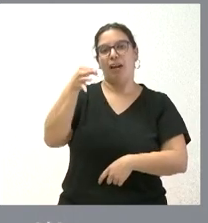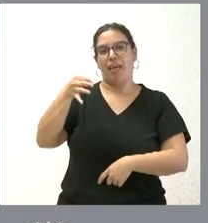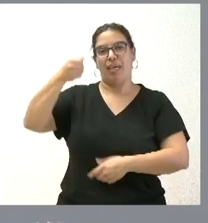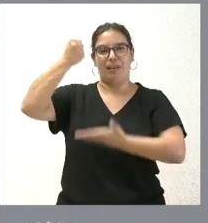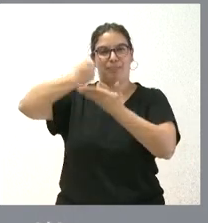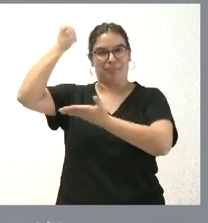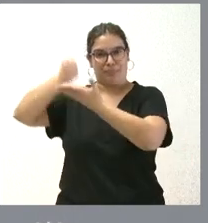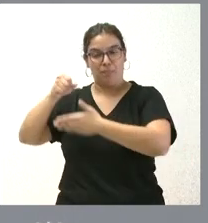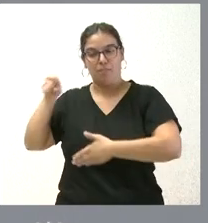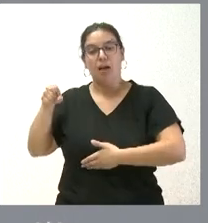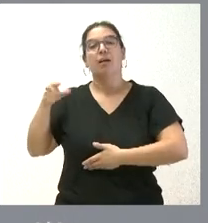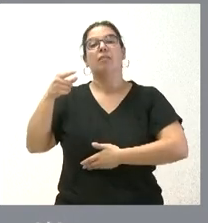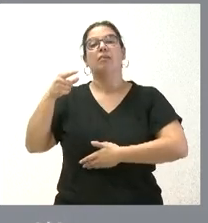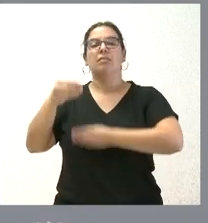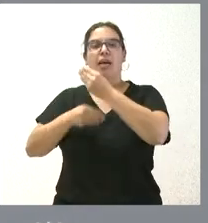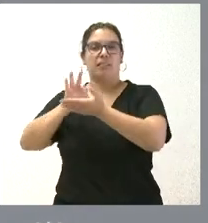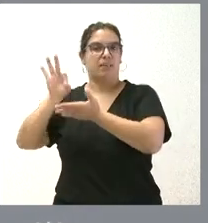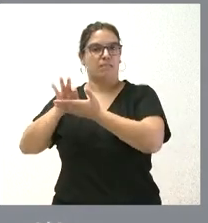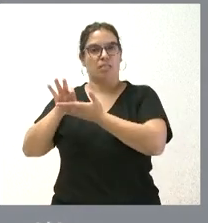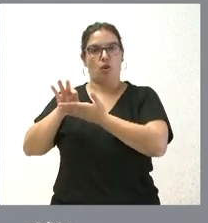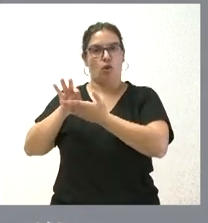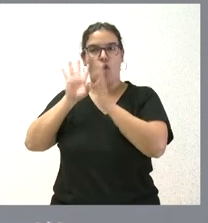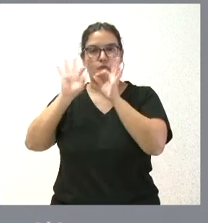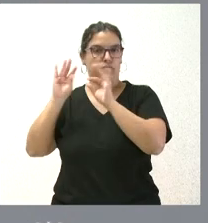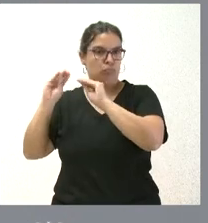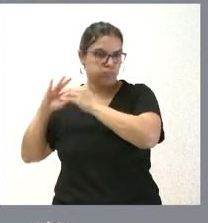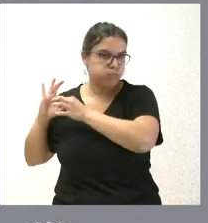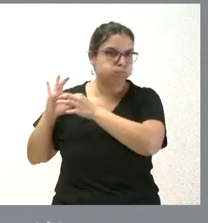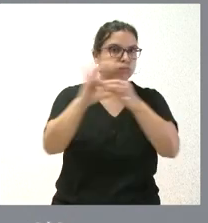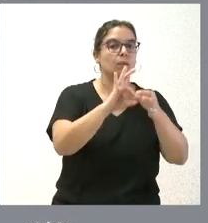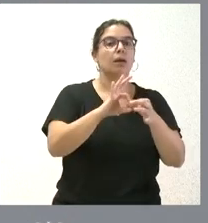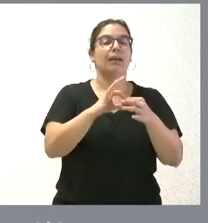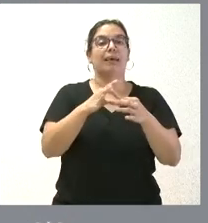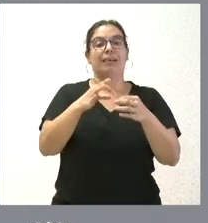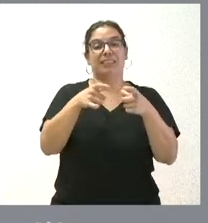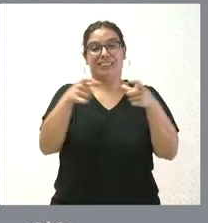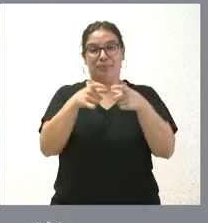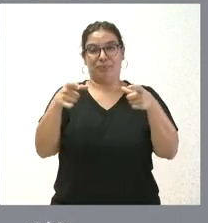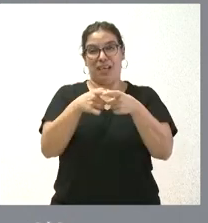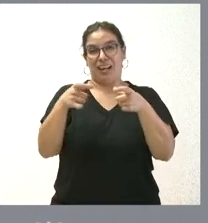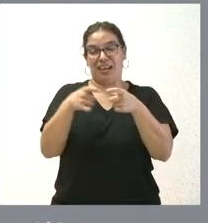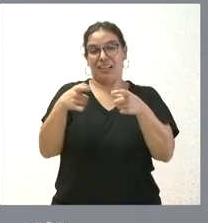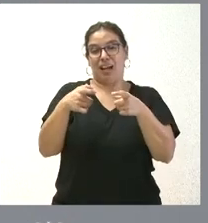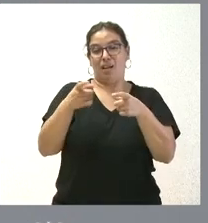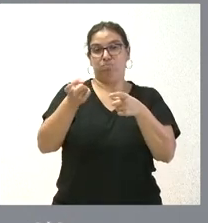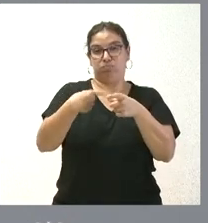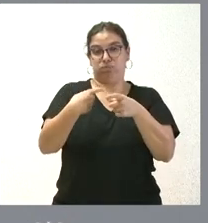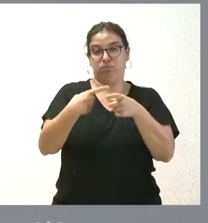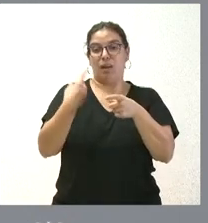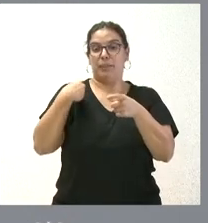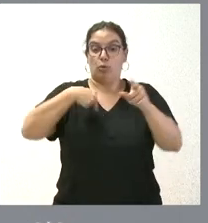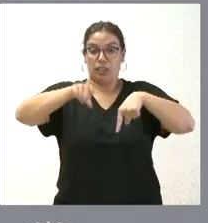de los servicios correspondientes al efecto y serán utilizados estas tarjetas de tacógrafo a través de los propios